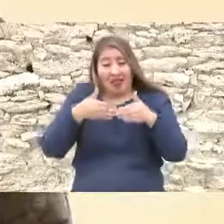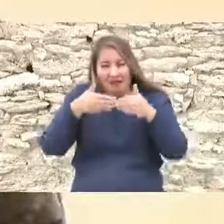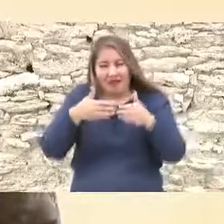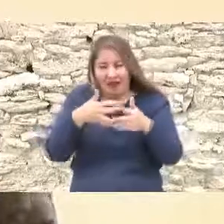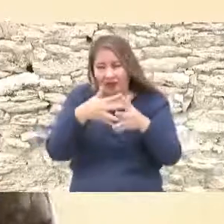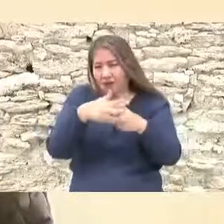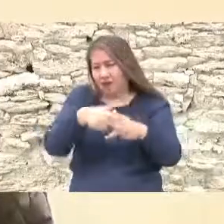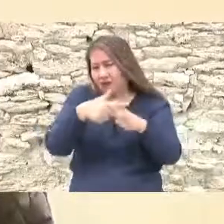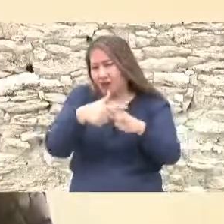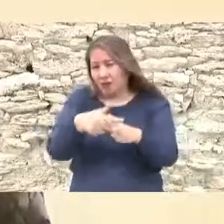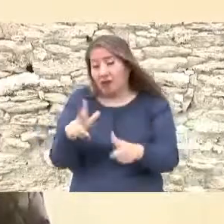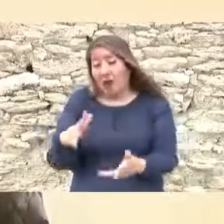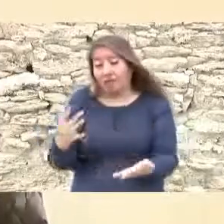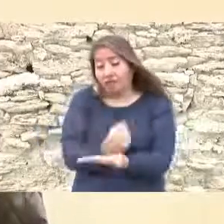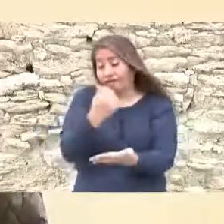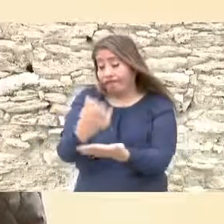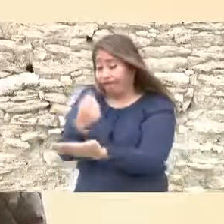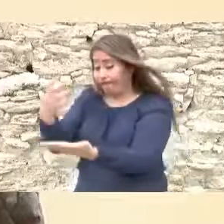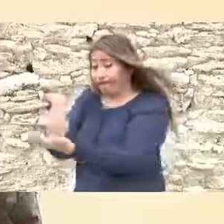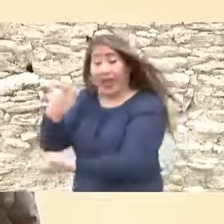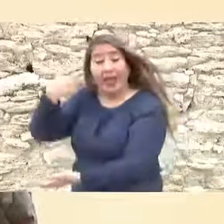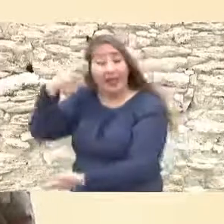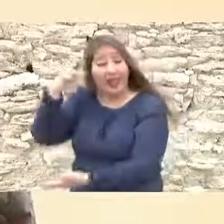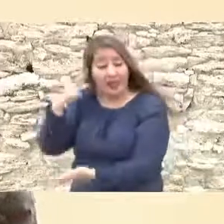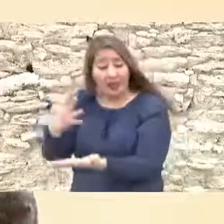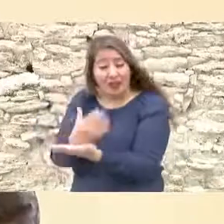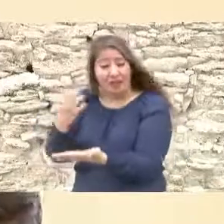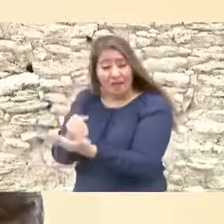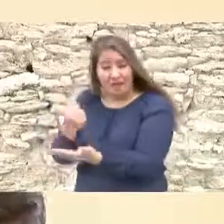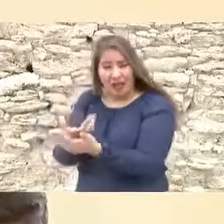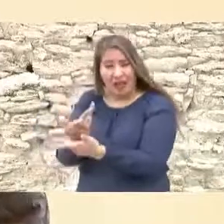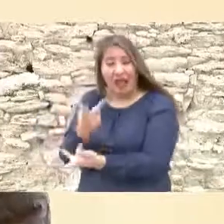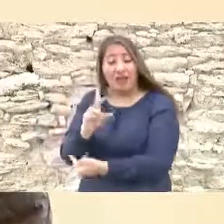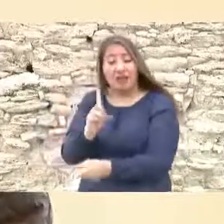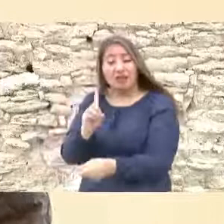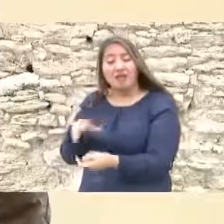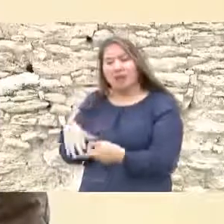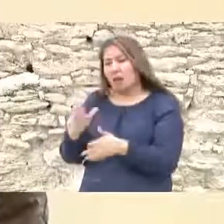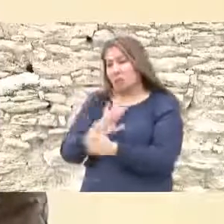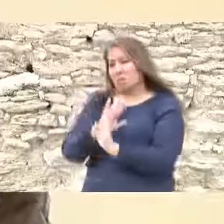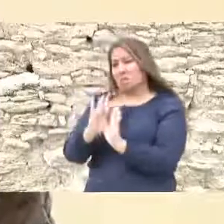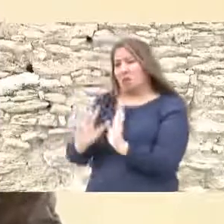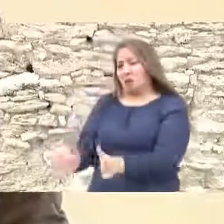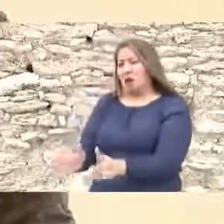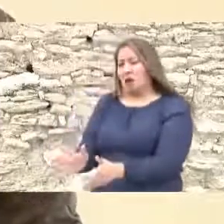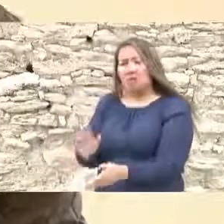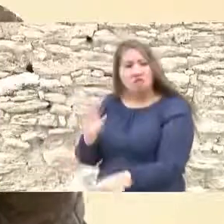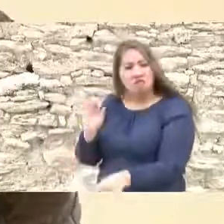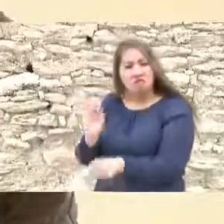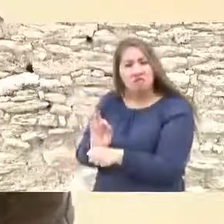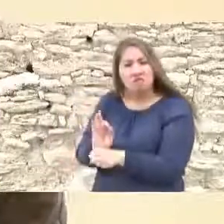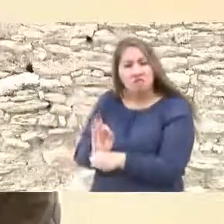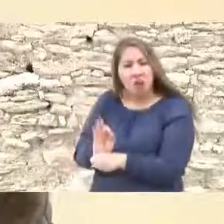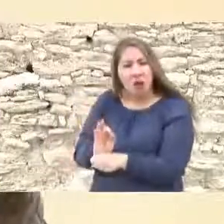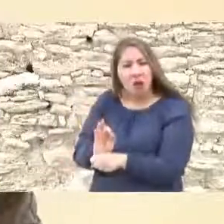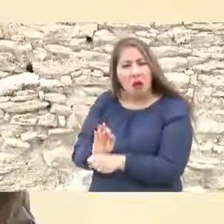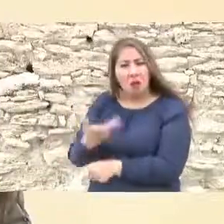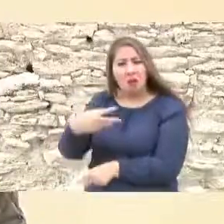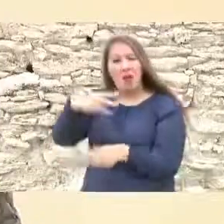y había vencido a las fuerzas que defendían a Maximiliano y a él le tocó llevar a cabo